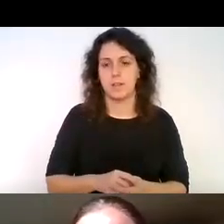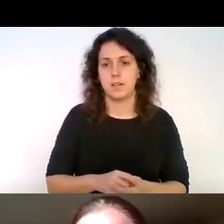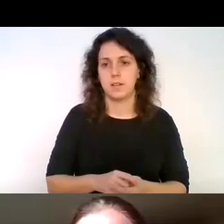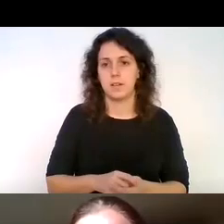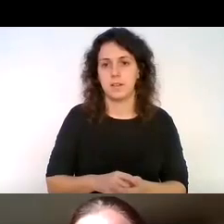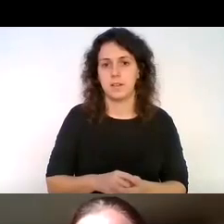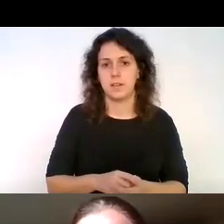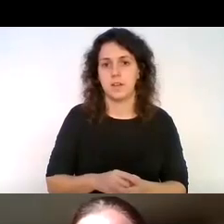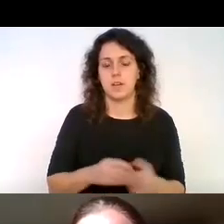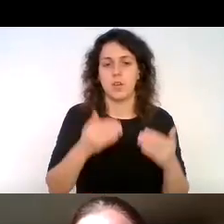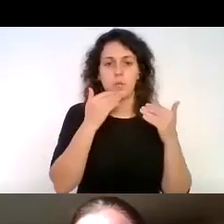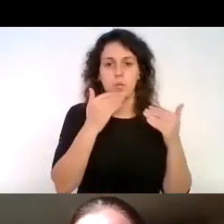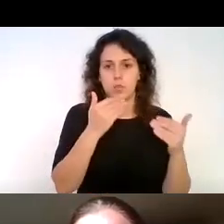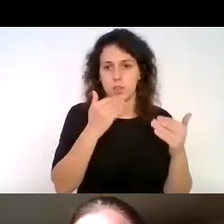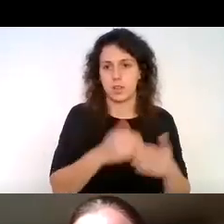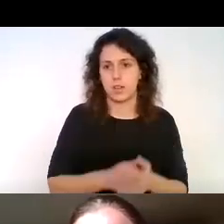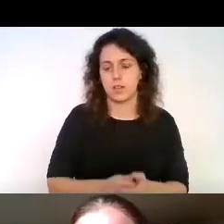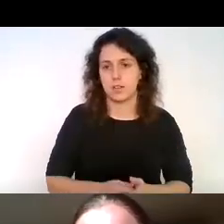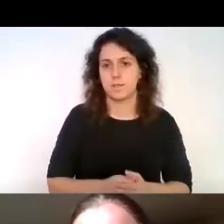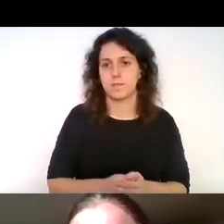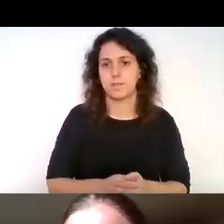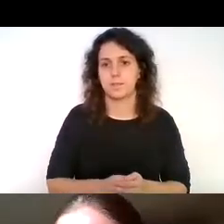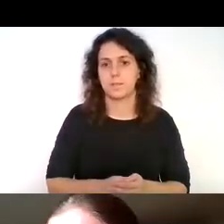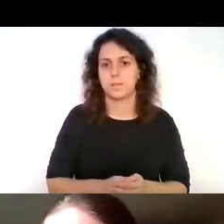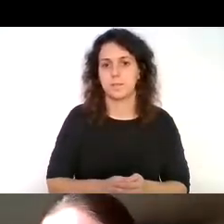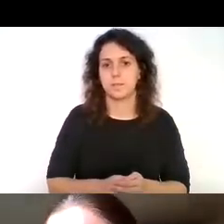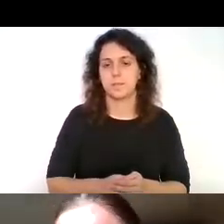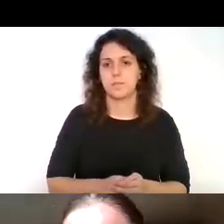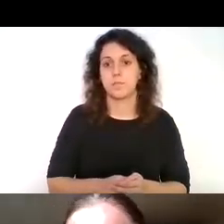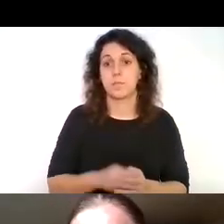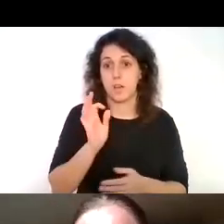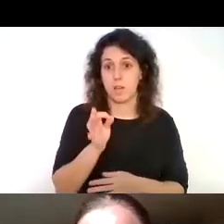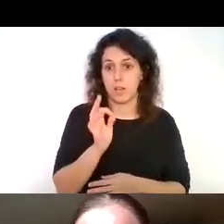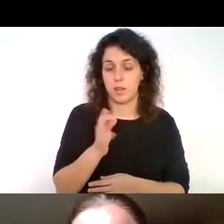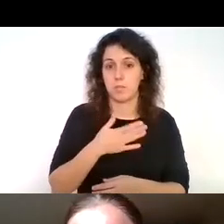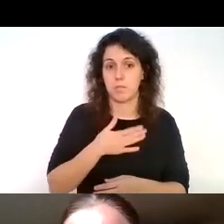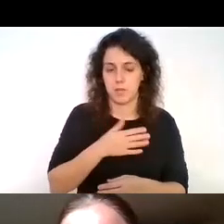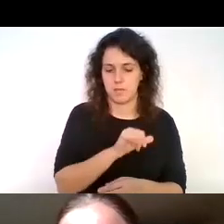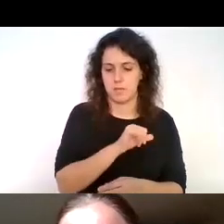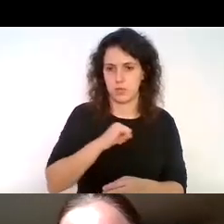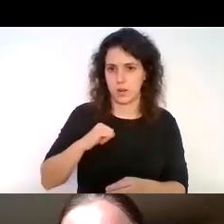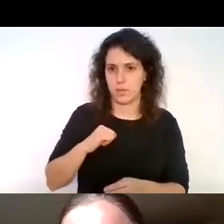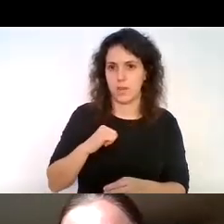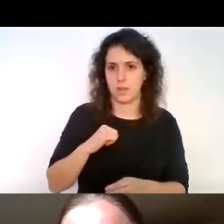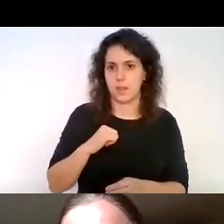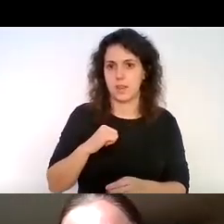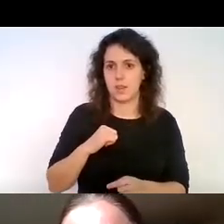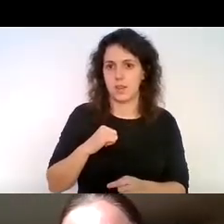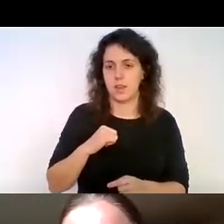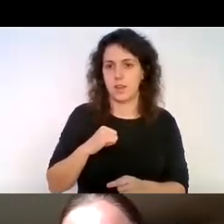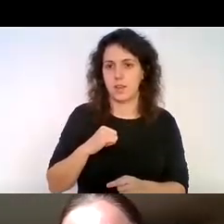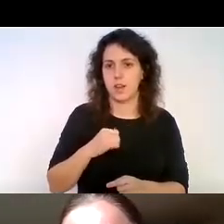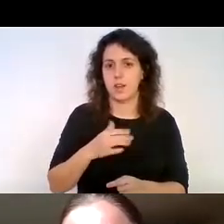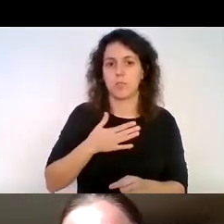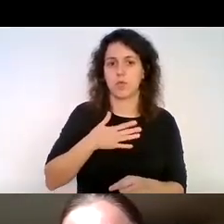muchísimas gracias ha sido la verdad que a mí personalmente con nuestra